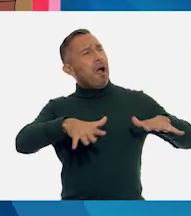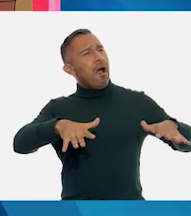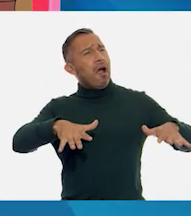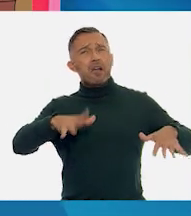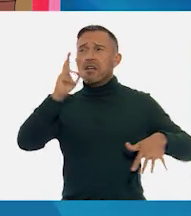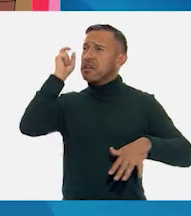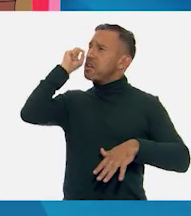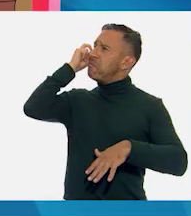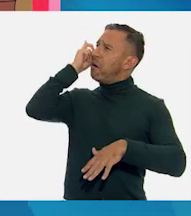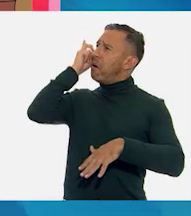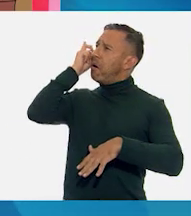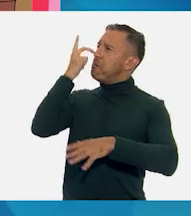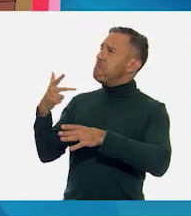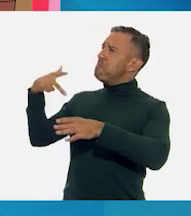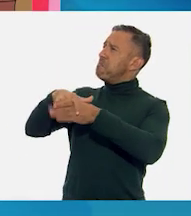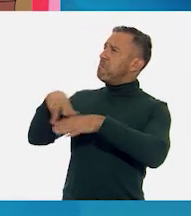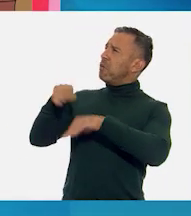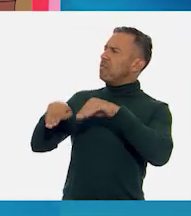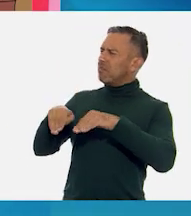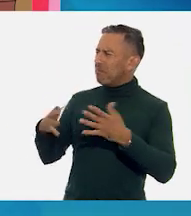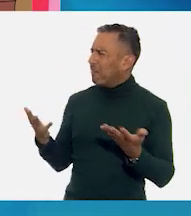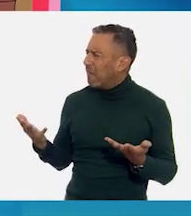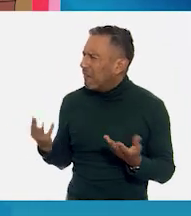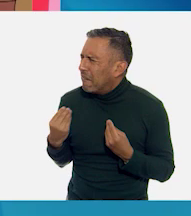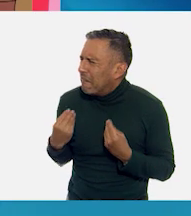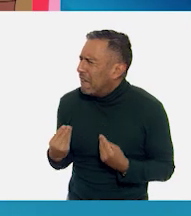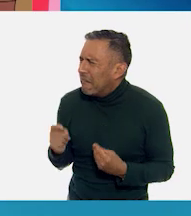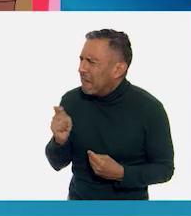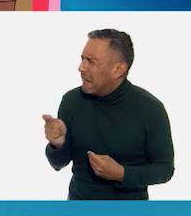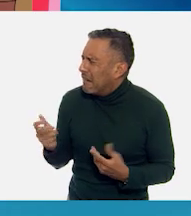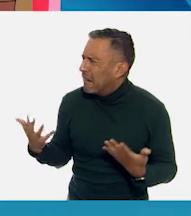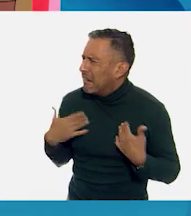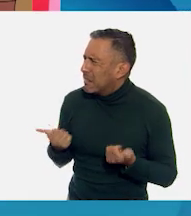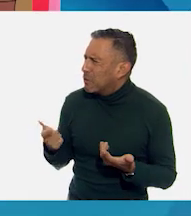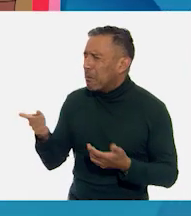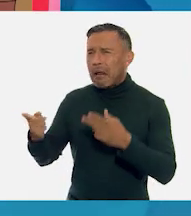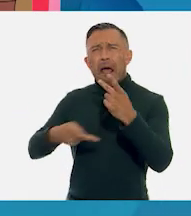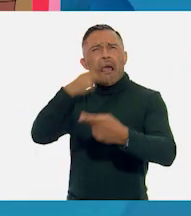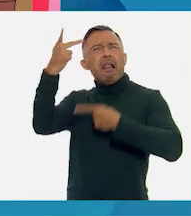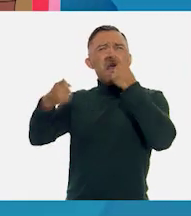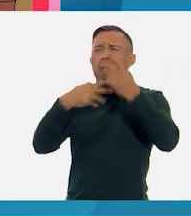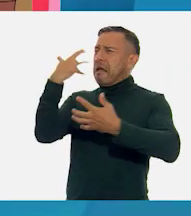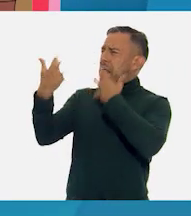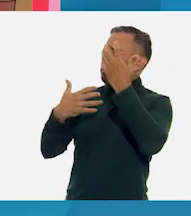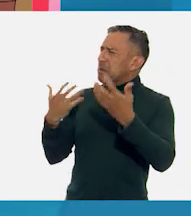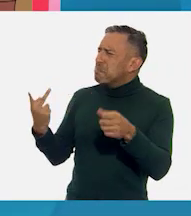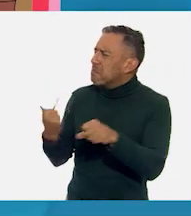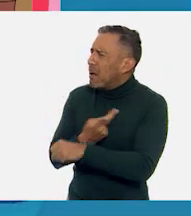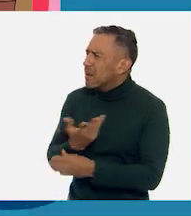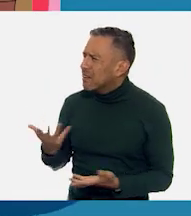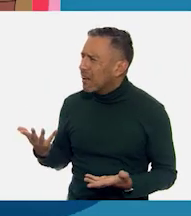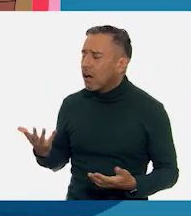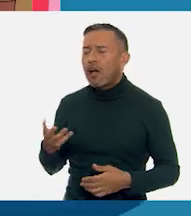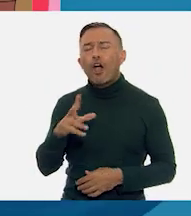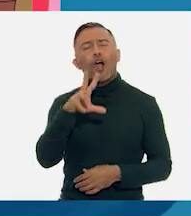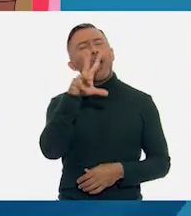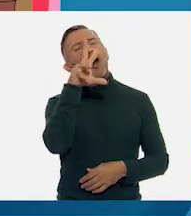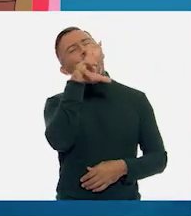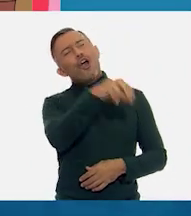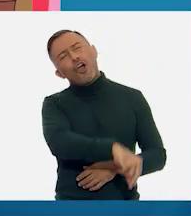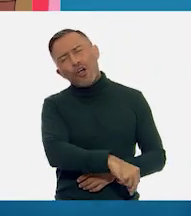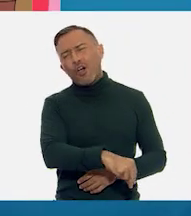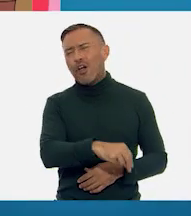montaña. A ver, ¿pero qué traes o qué estás vendiendo? Te hiciste pregonero. ¿Qué está pasando? No. ¿Qué voy a estar